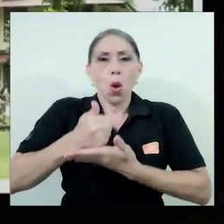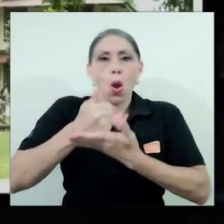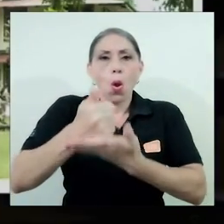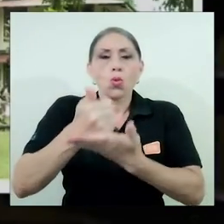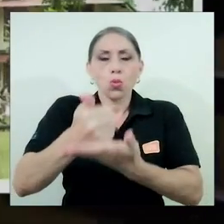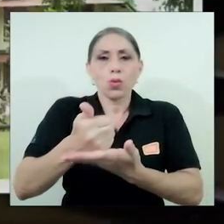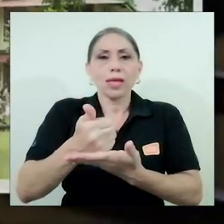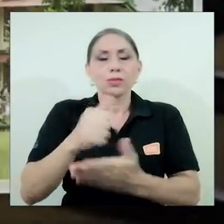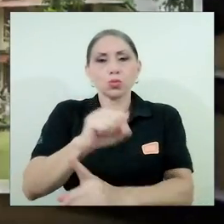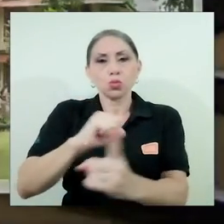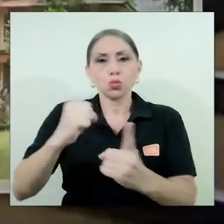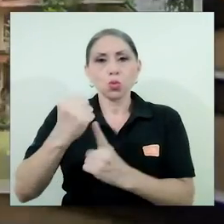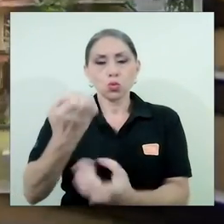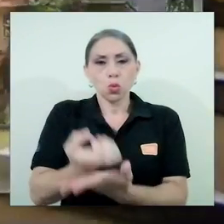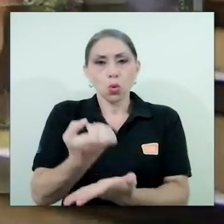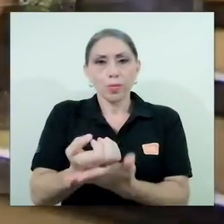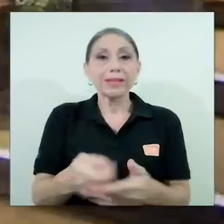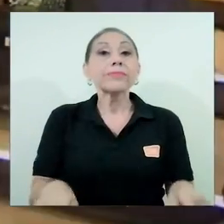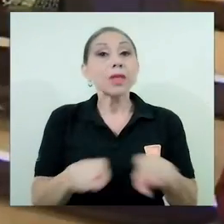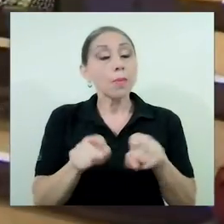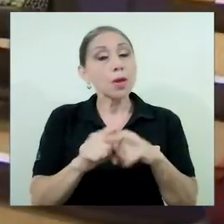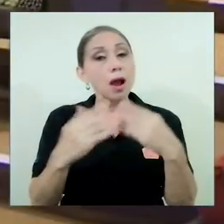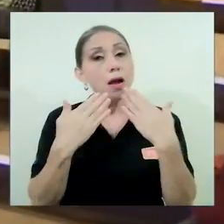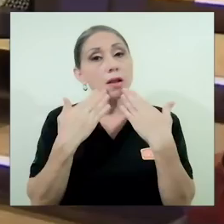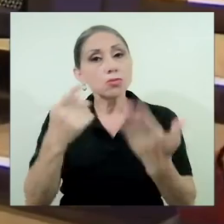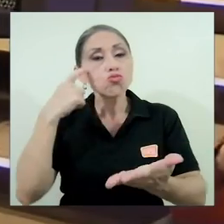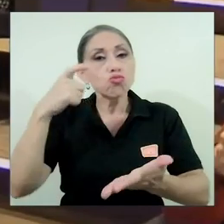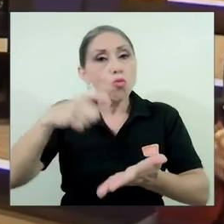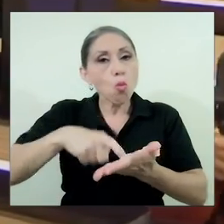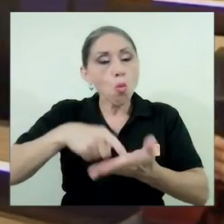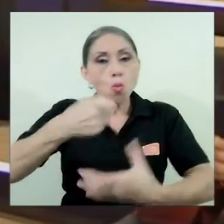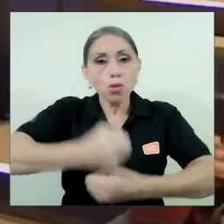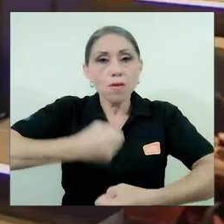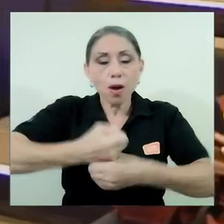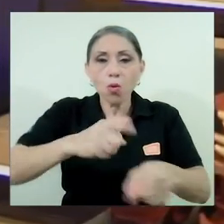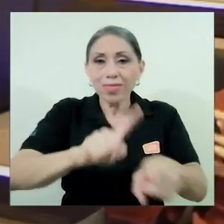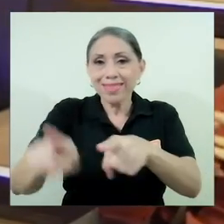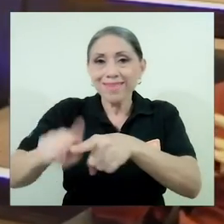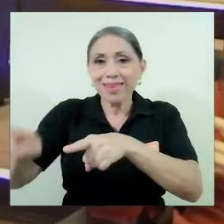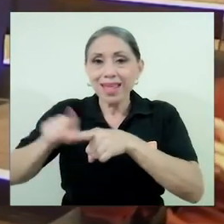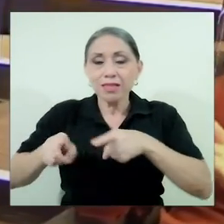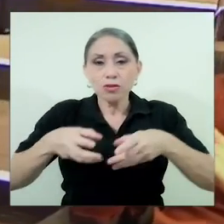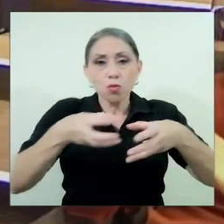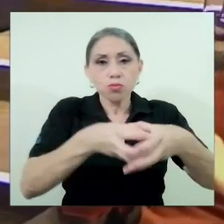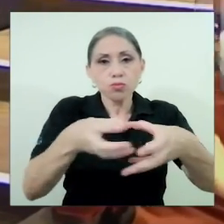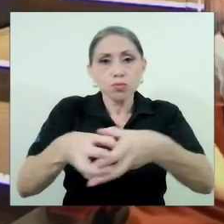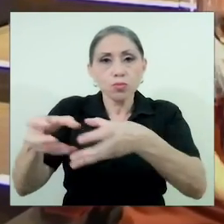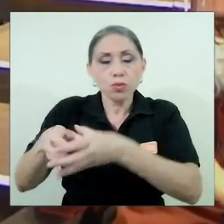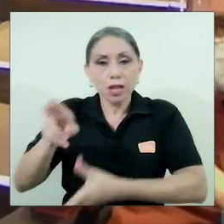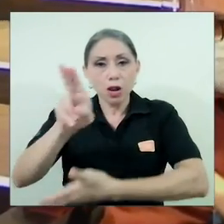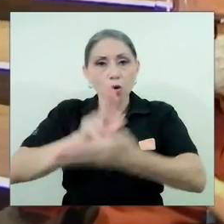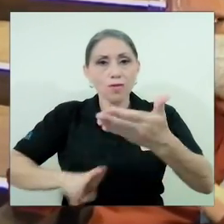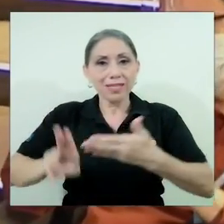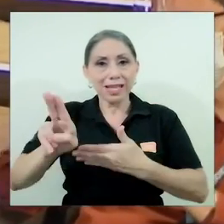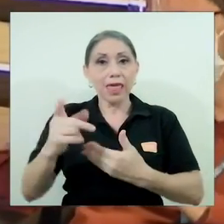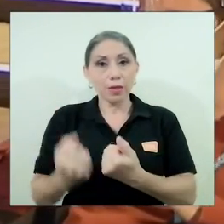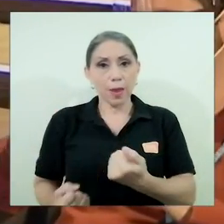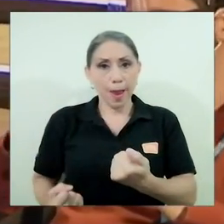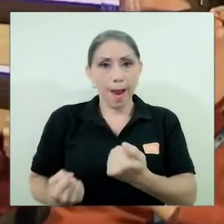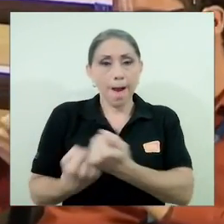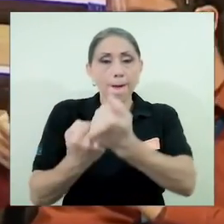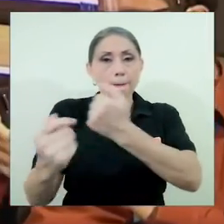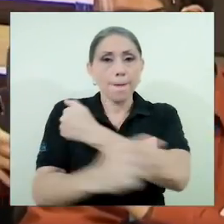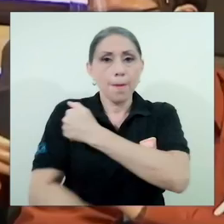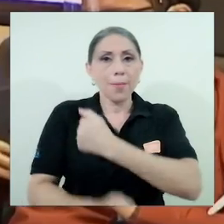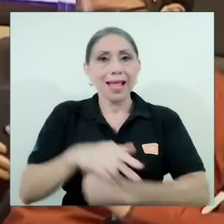socioeconómicas. También agradeció y reconoció el trabajo de los diferentes entes de la universidad que le han tendido la